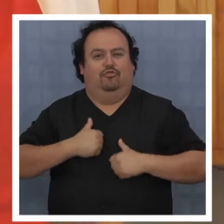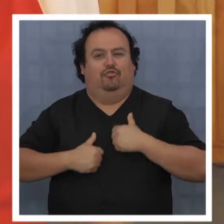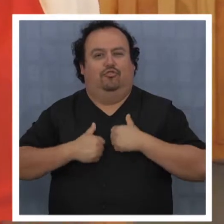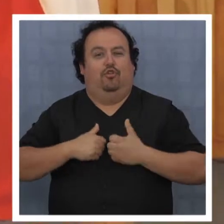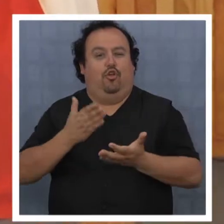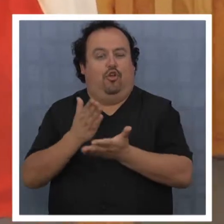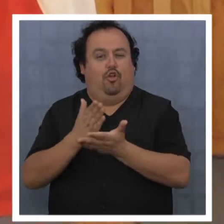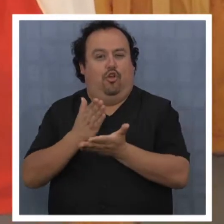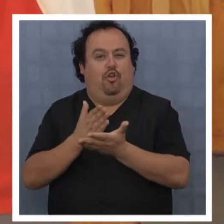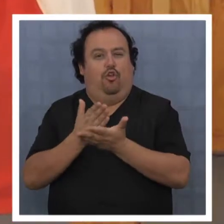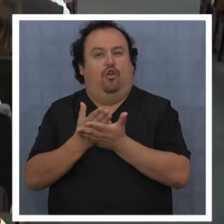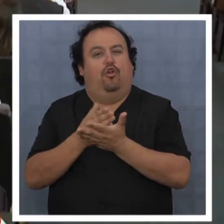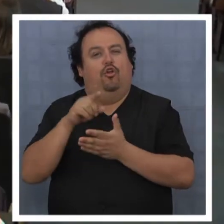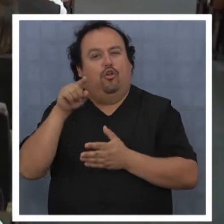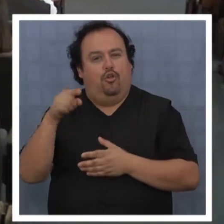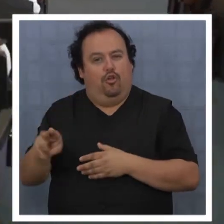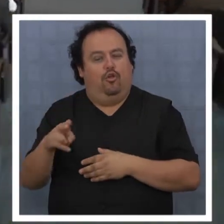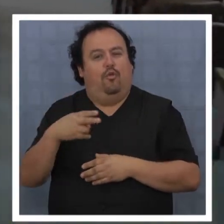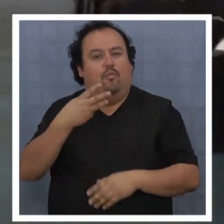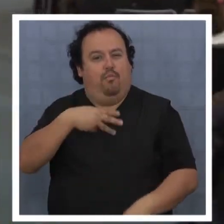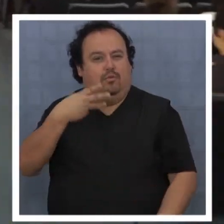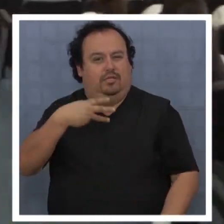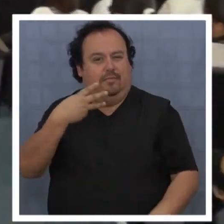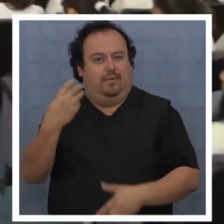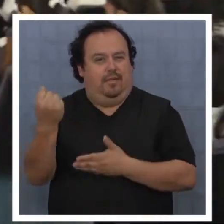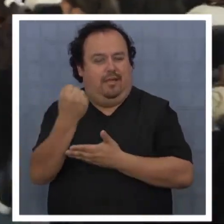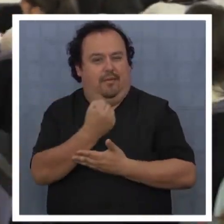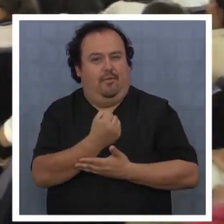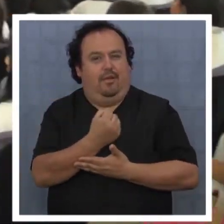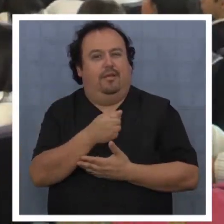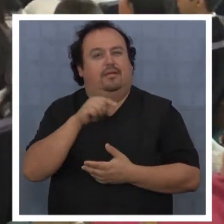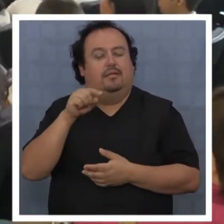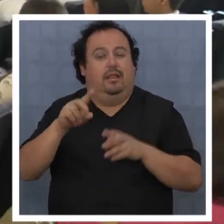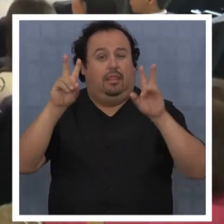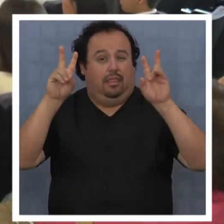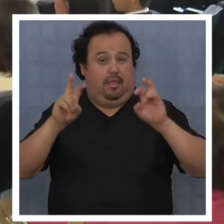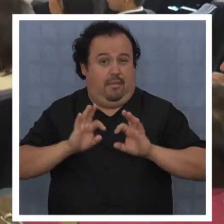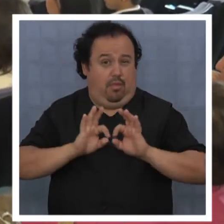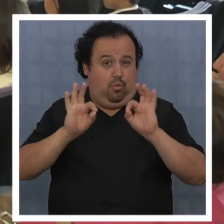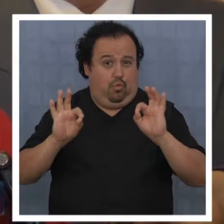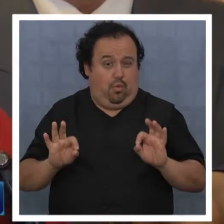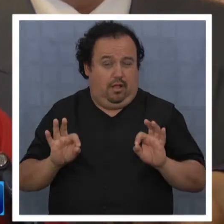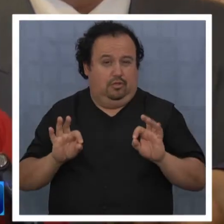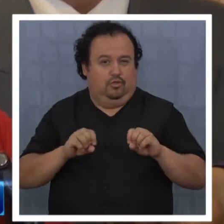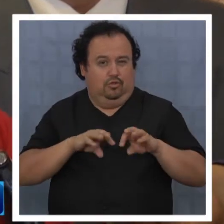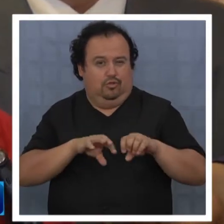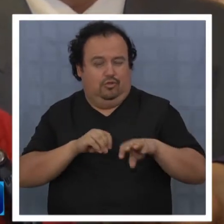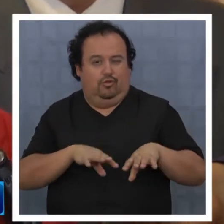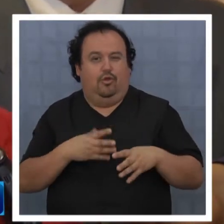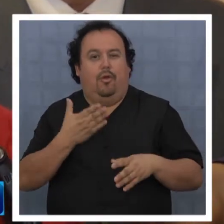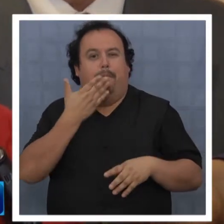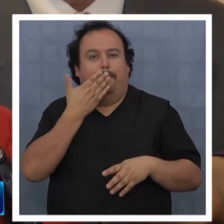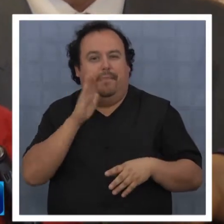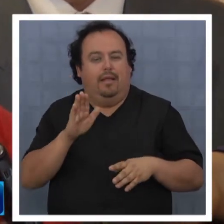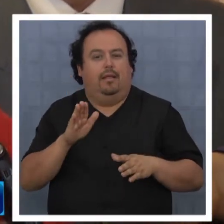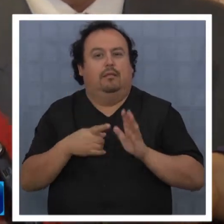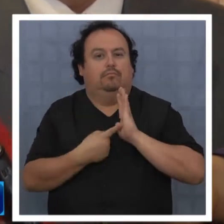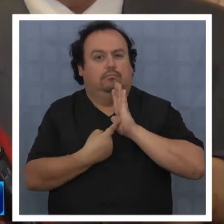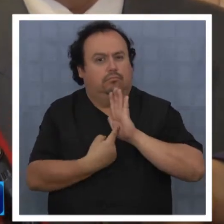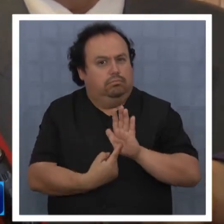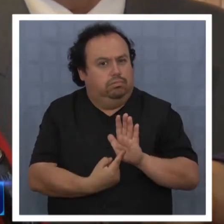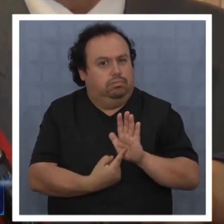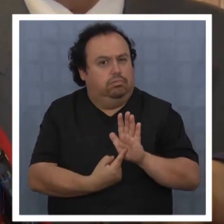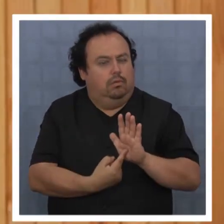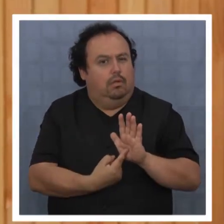colegios bajo el alero de dichas municipalidades. Que el tema de la educación mejore y comience a mostrarse